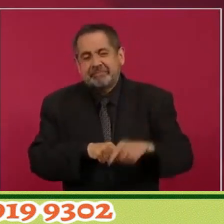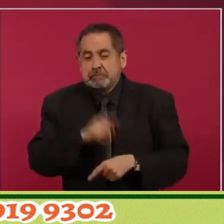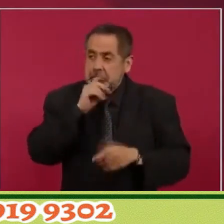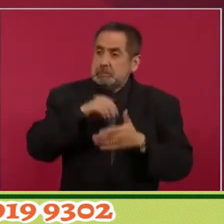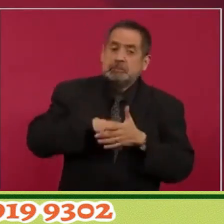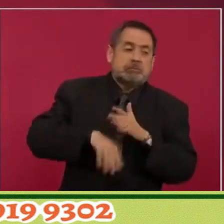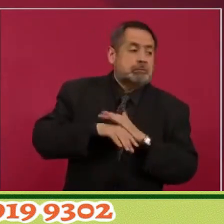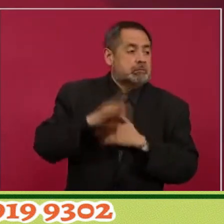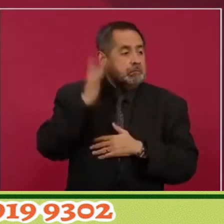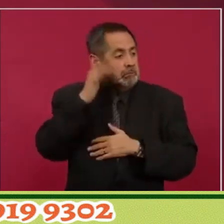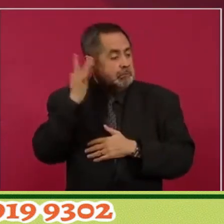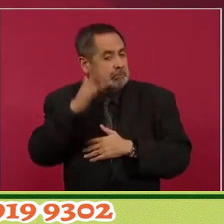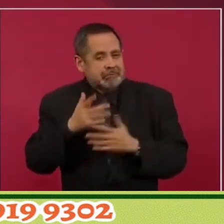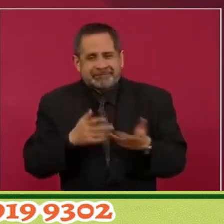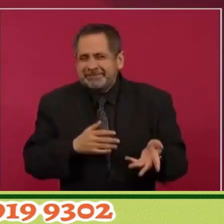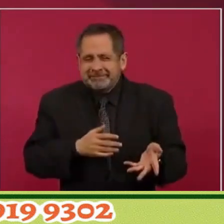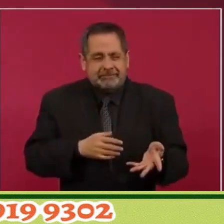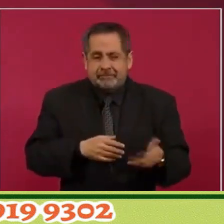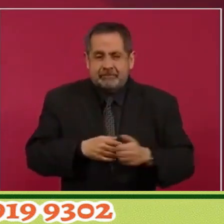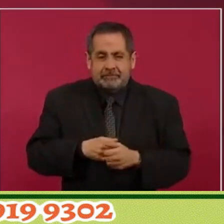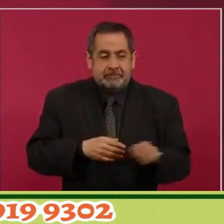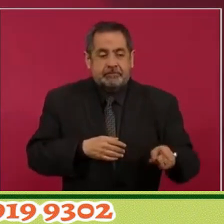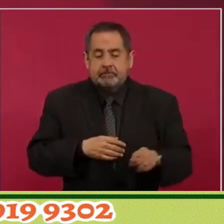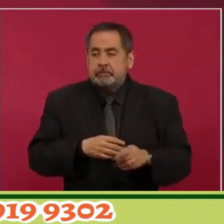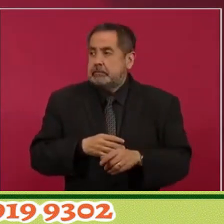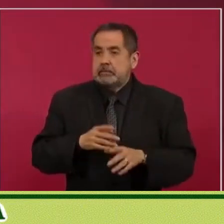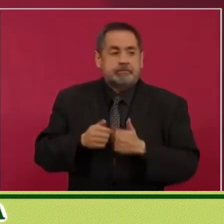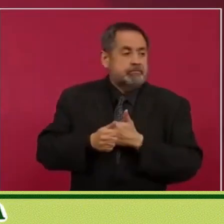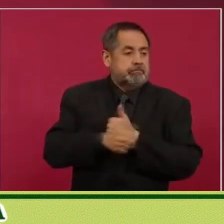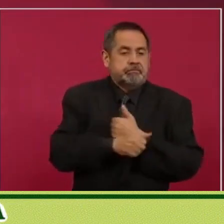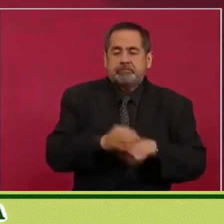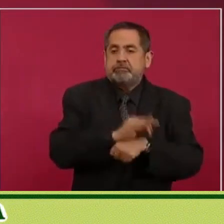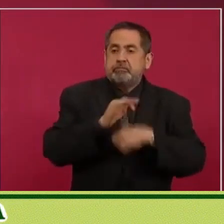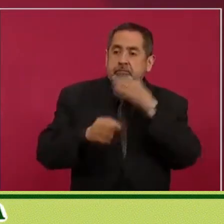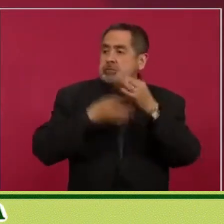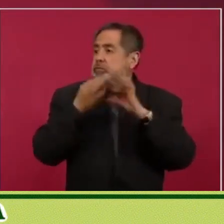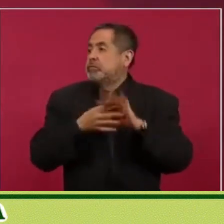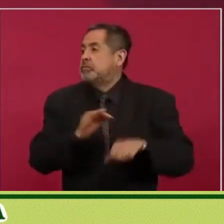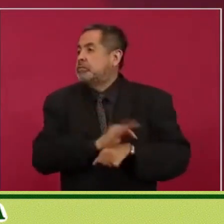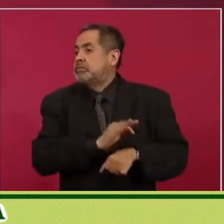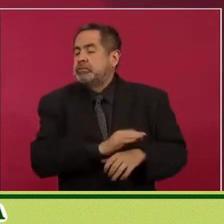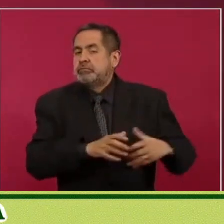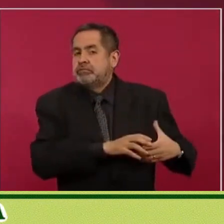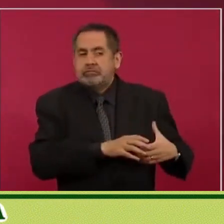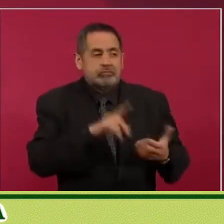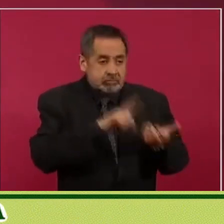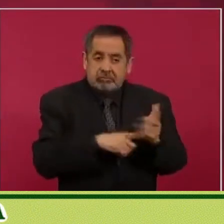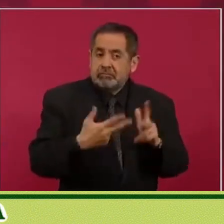no sólo encubrieron este crimen,